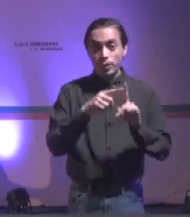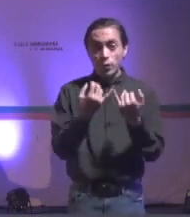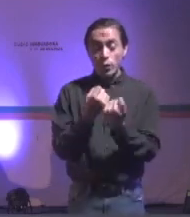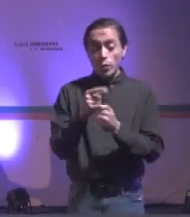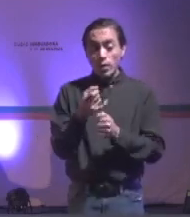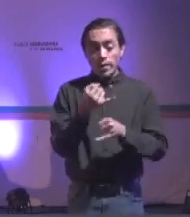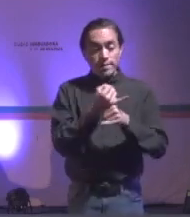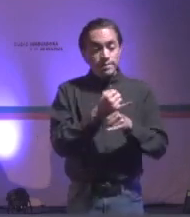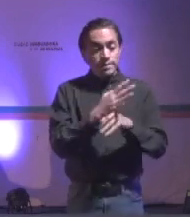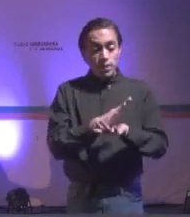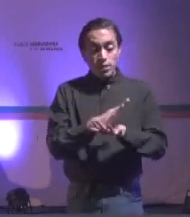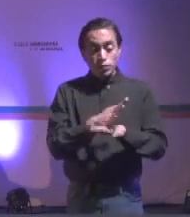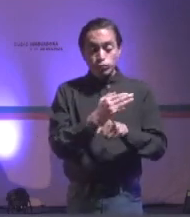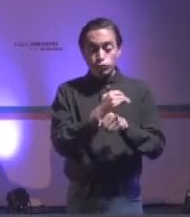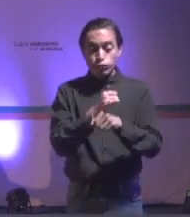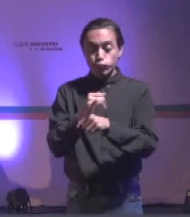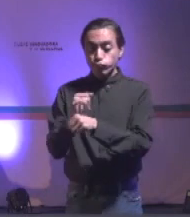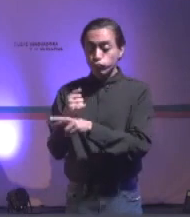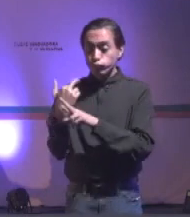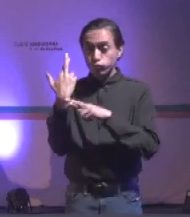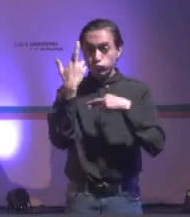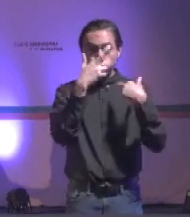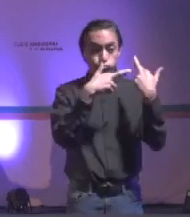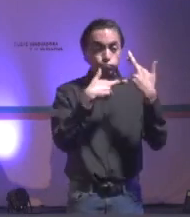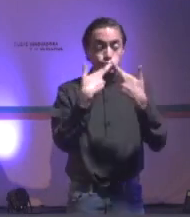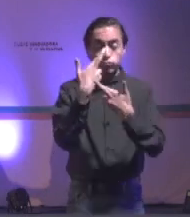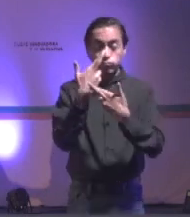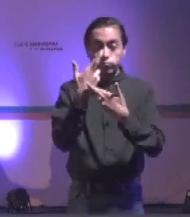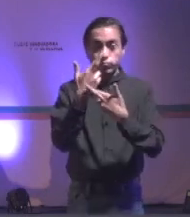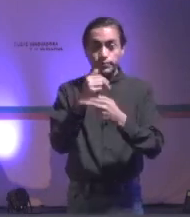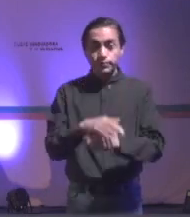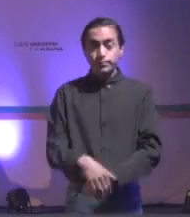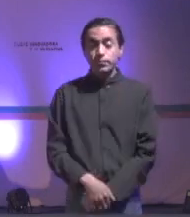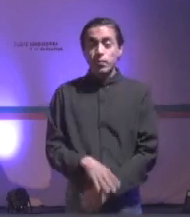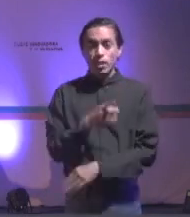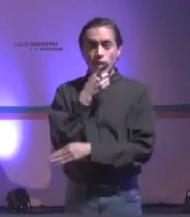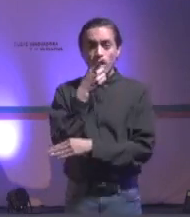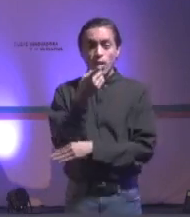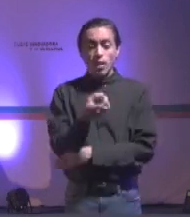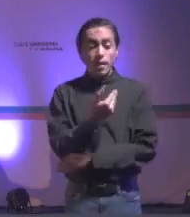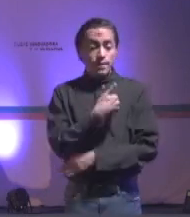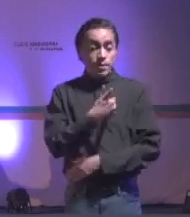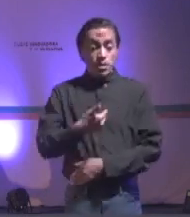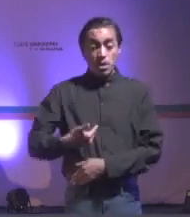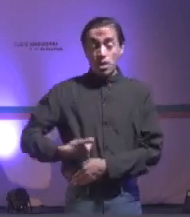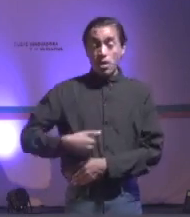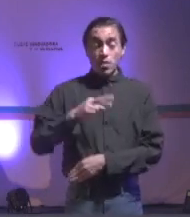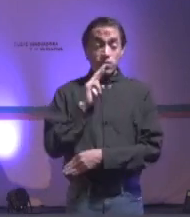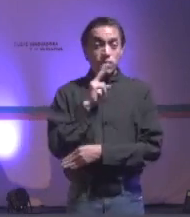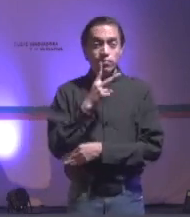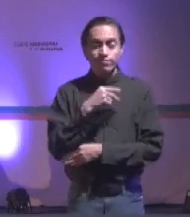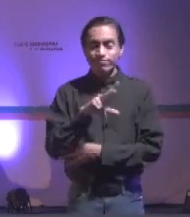datos. No se vale decir, mi presidente es mejor.